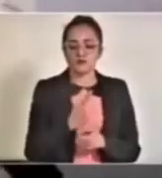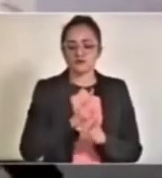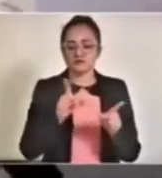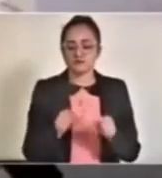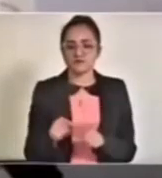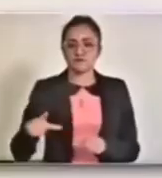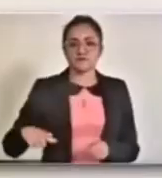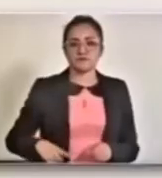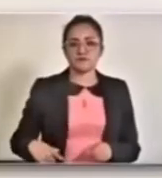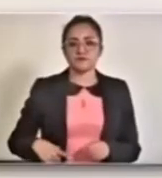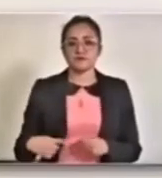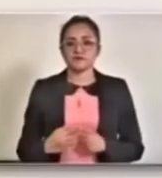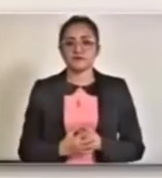gobernador. Gracias,